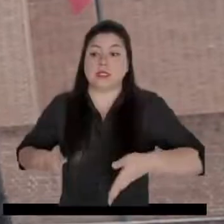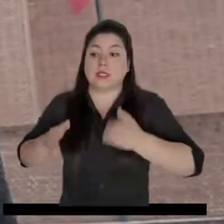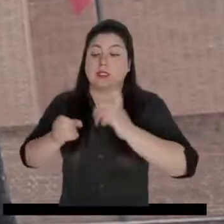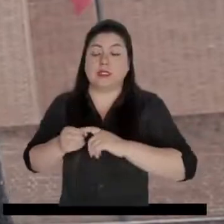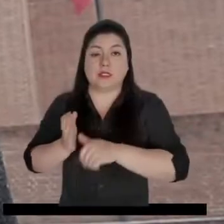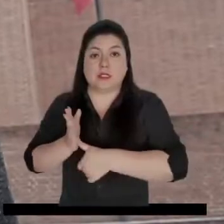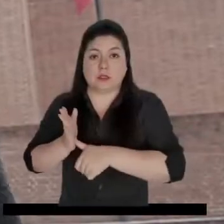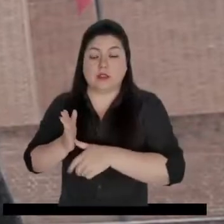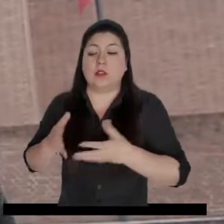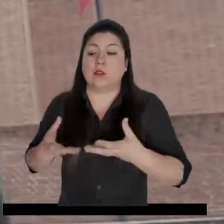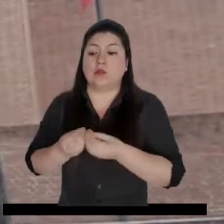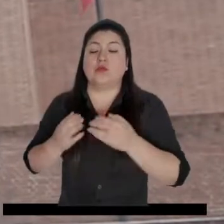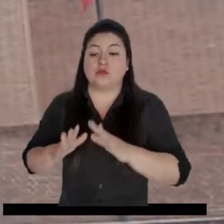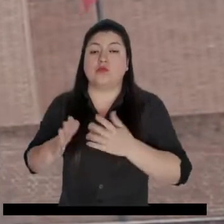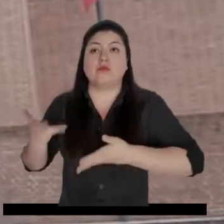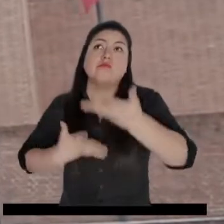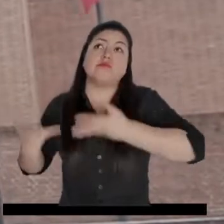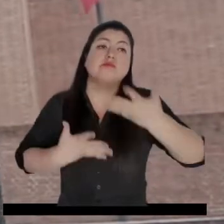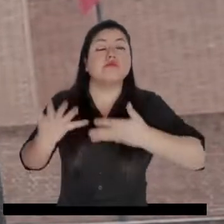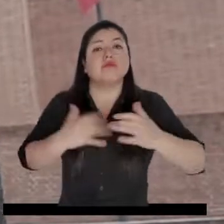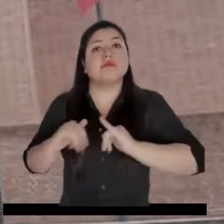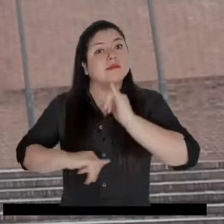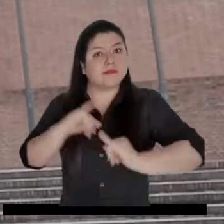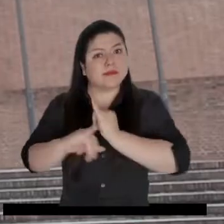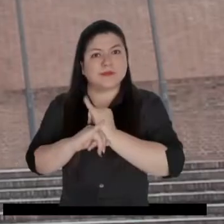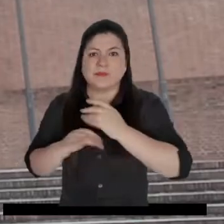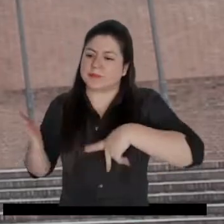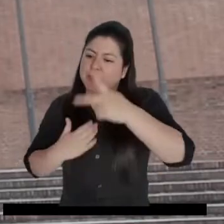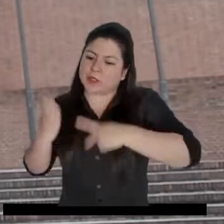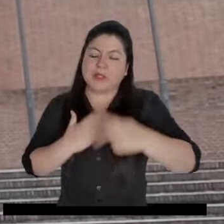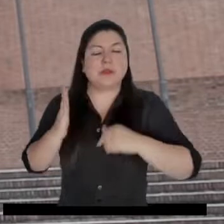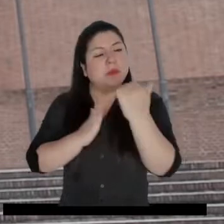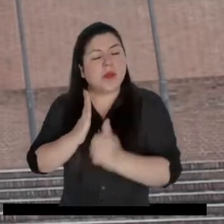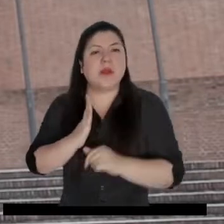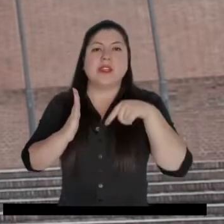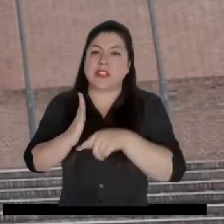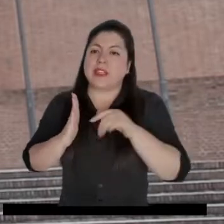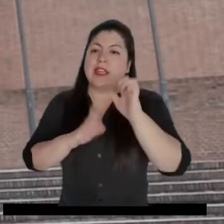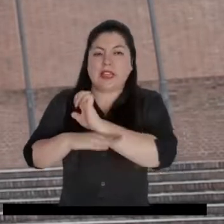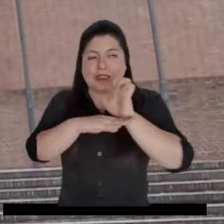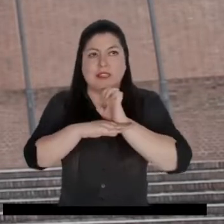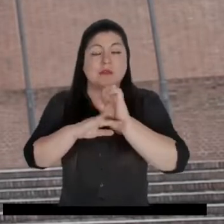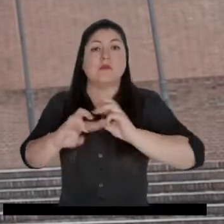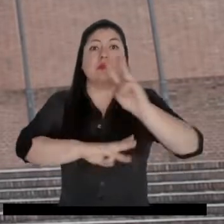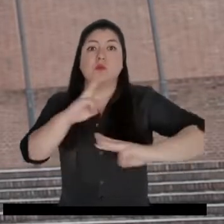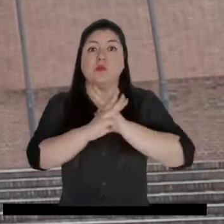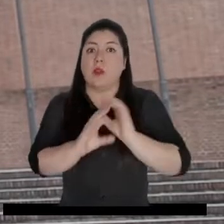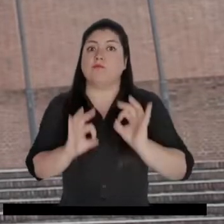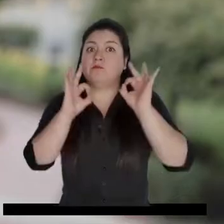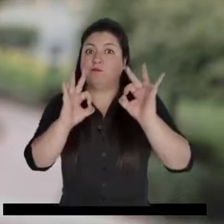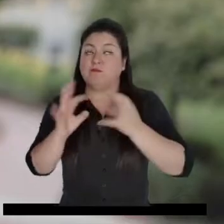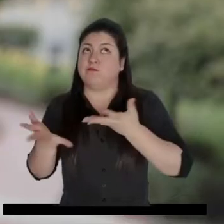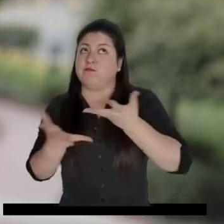La Registraría Nacional del Estado Civil, a través de la Oficina de Asuntos Internacionales, ha venido realizando diferentes proyectos y programas con las mejores entidades a nivel